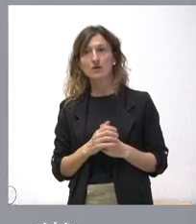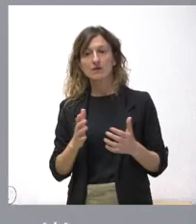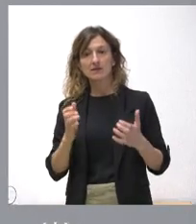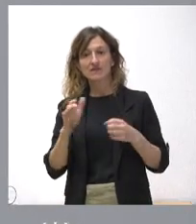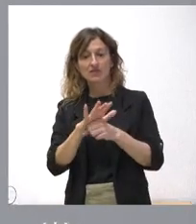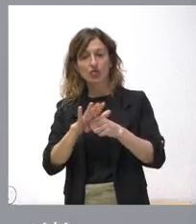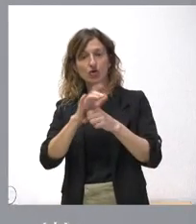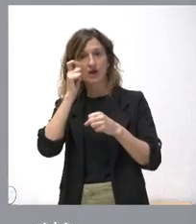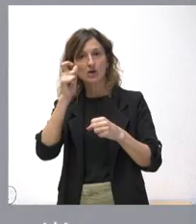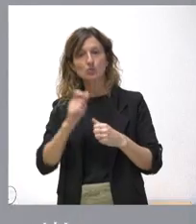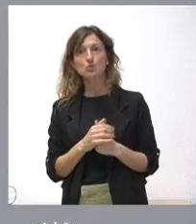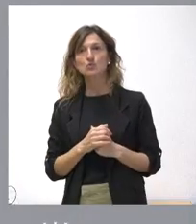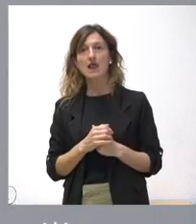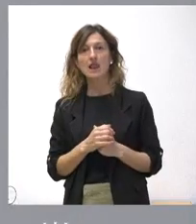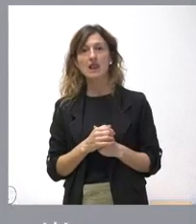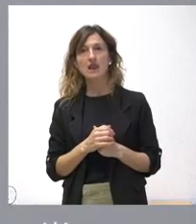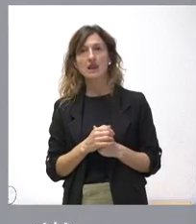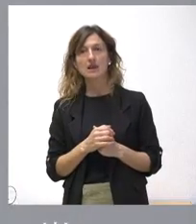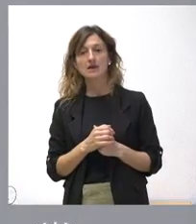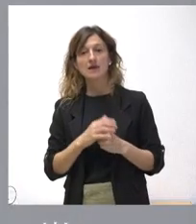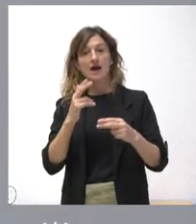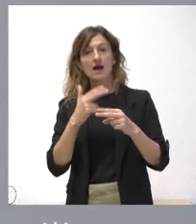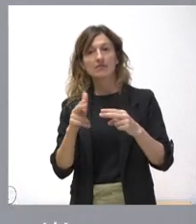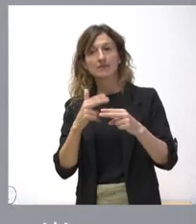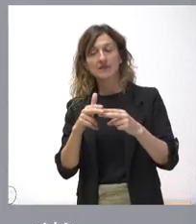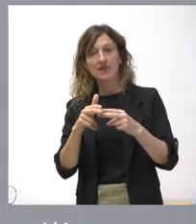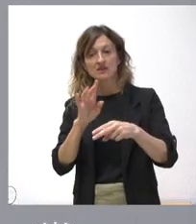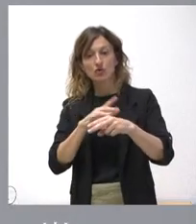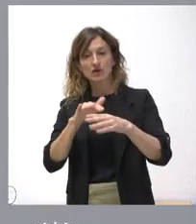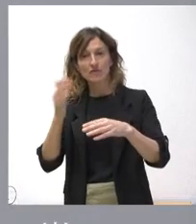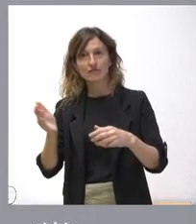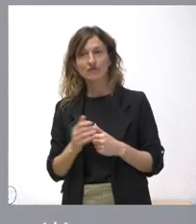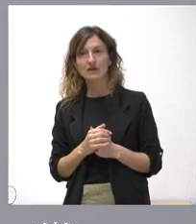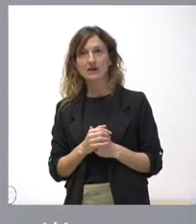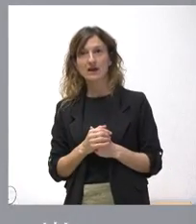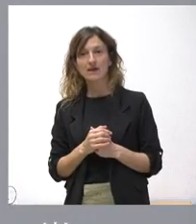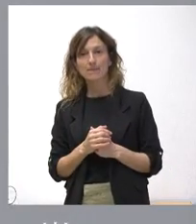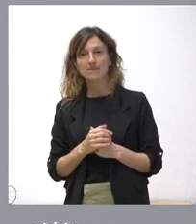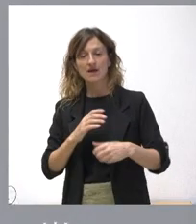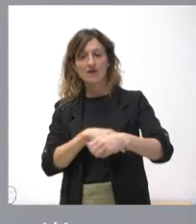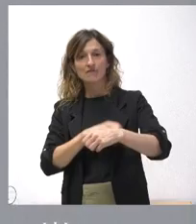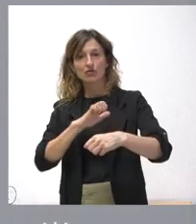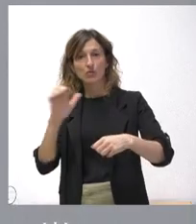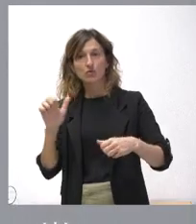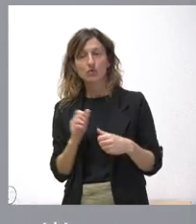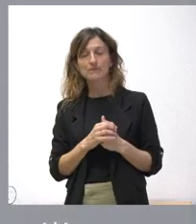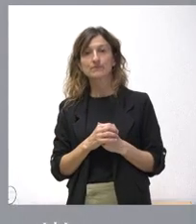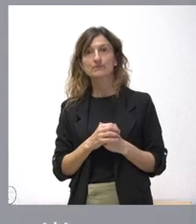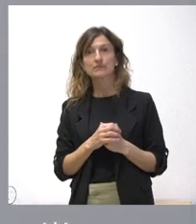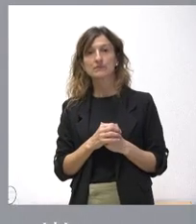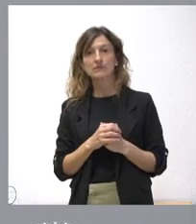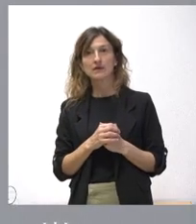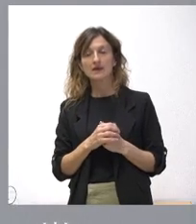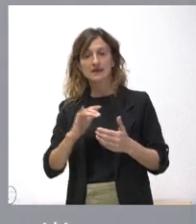rural. Va a utilizar en las actividades extraescolares de centros educativos sostenidos con fondos públicos de zonas rurales toda la